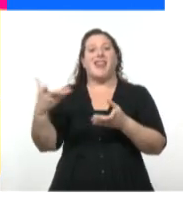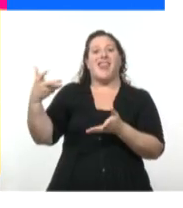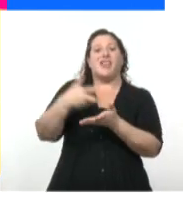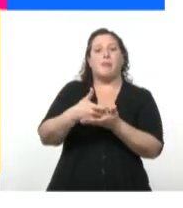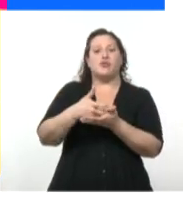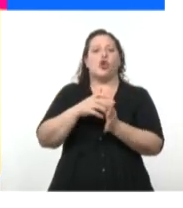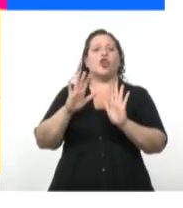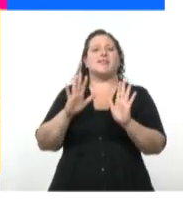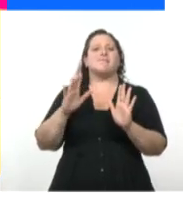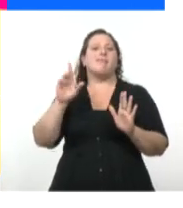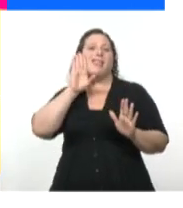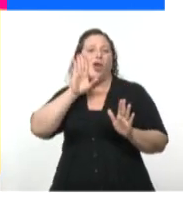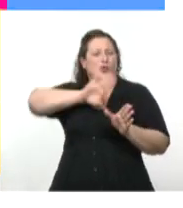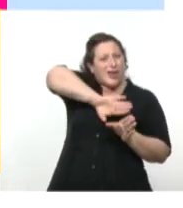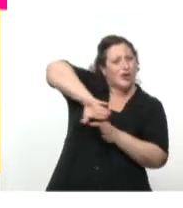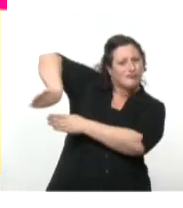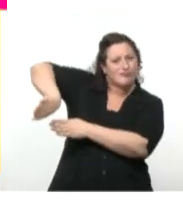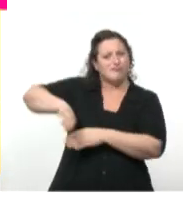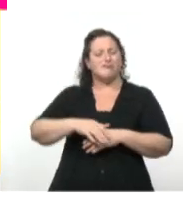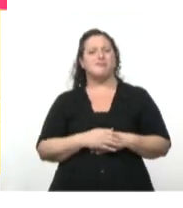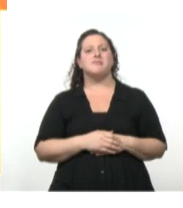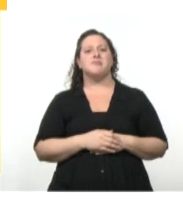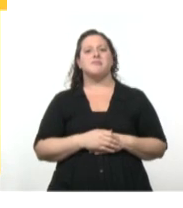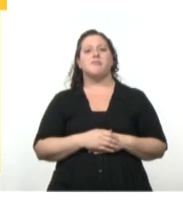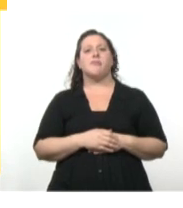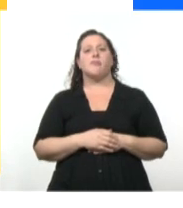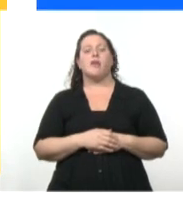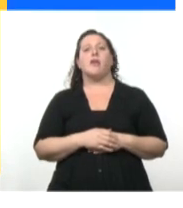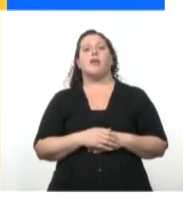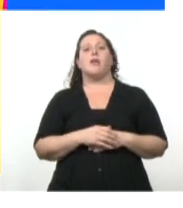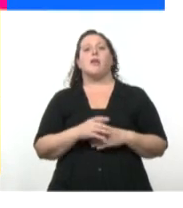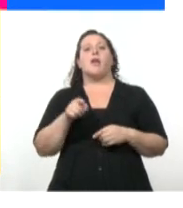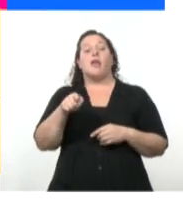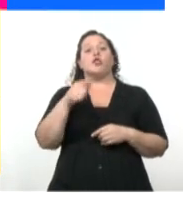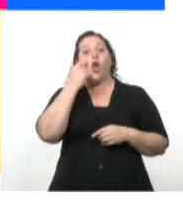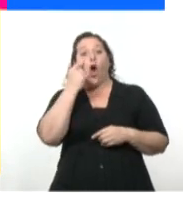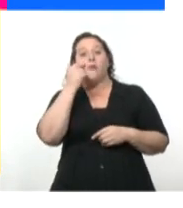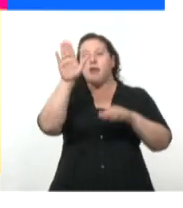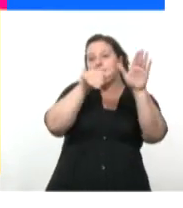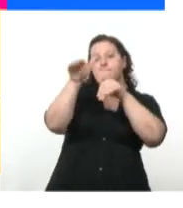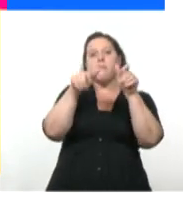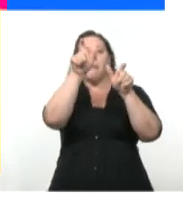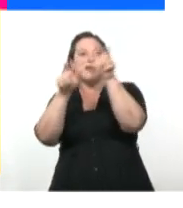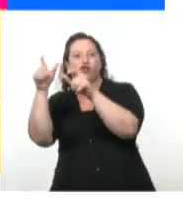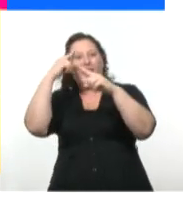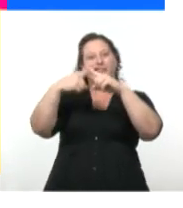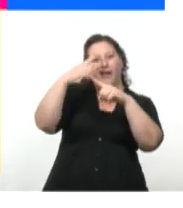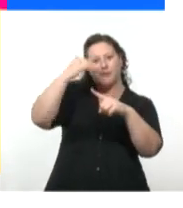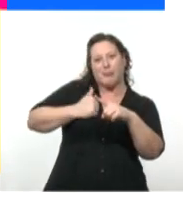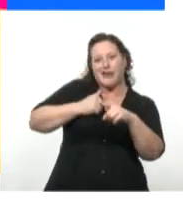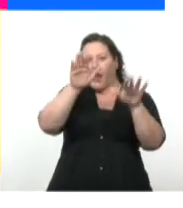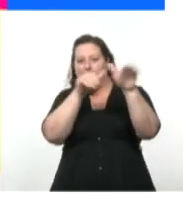Martí reúne en Nueva York a veteranos de la guerra de los Diez Años y funda el Partido Revolucionario Cubano, que en